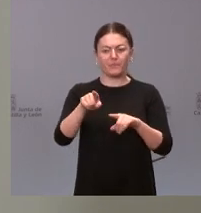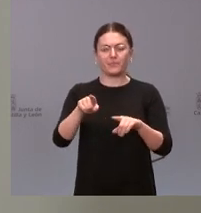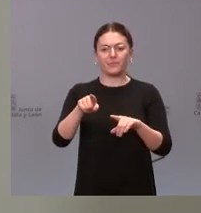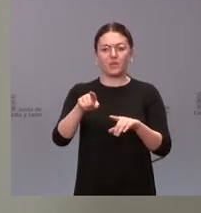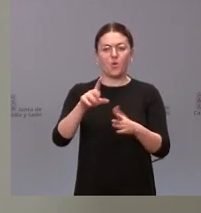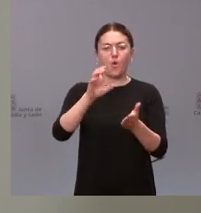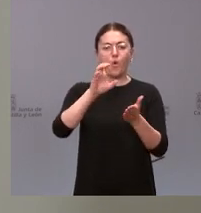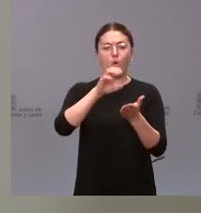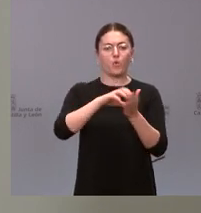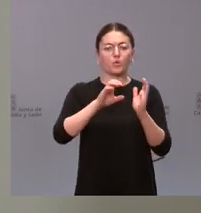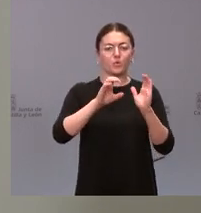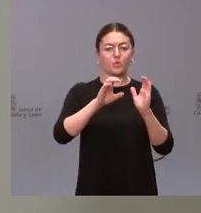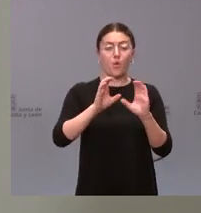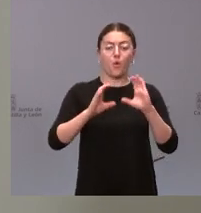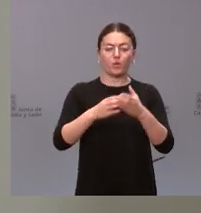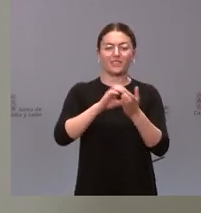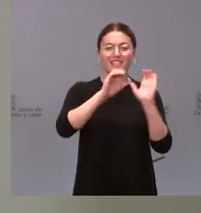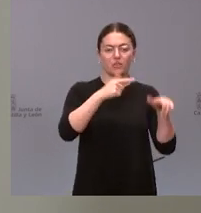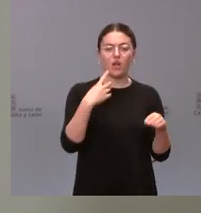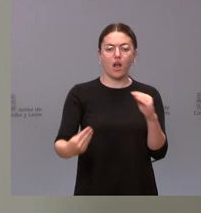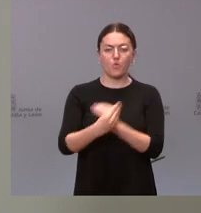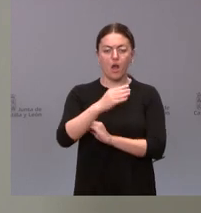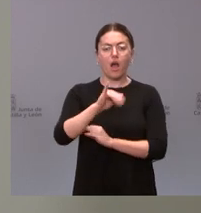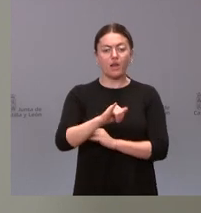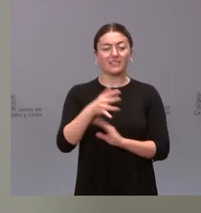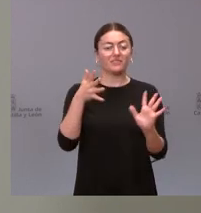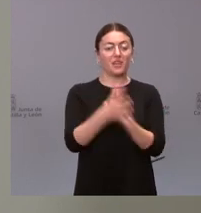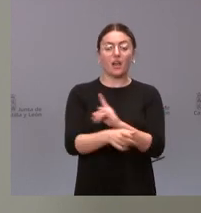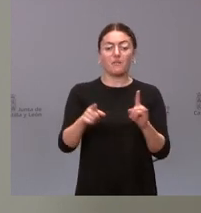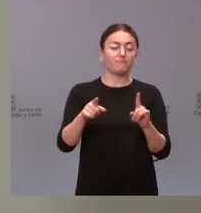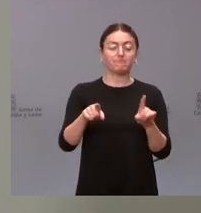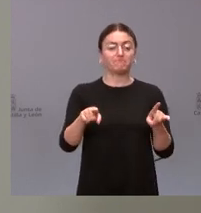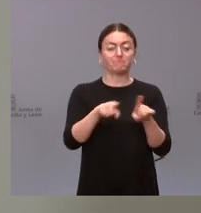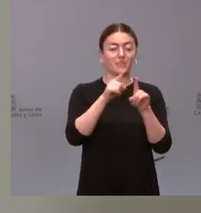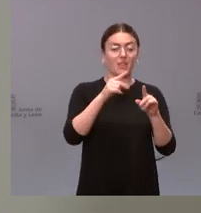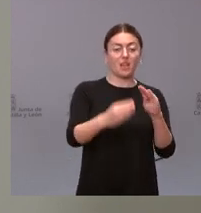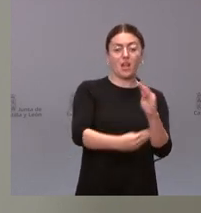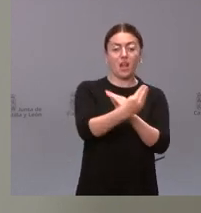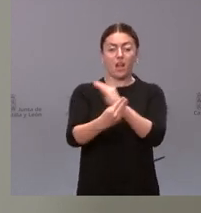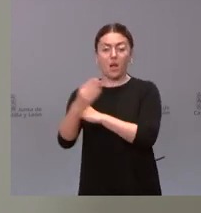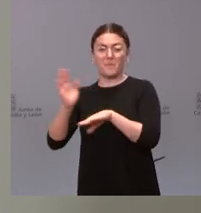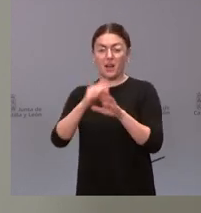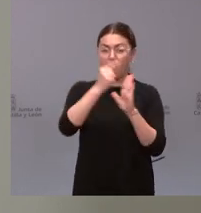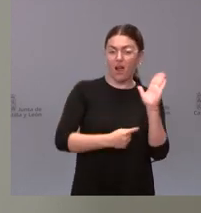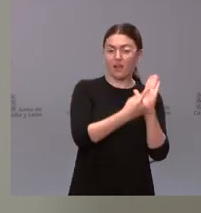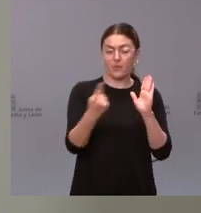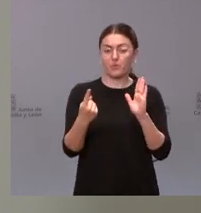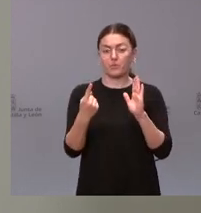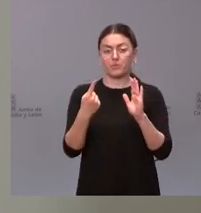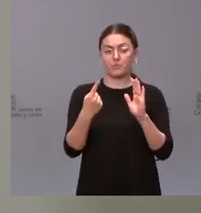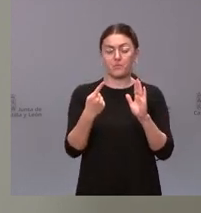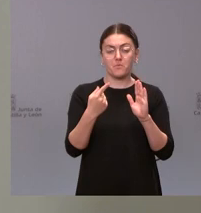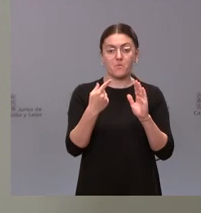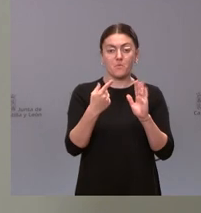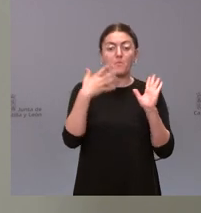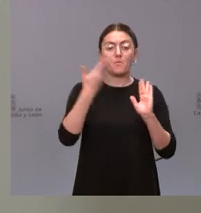con lo cual más allá del análisis de cuáles son las fuentes de financiación para cada una de las infraestructuras si significamos que al